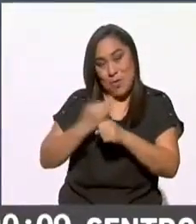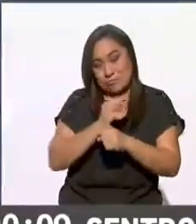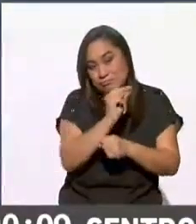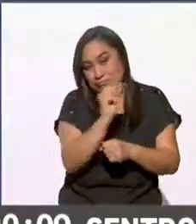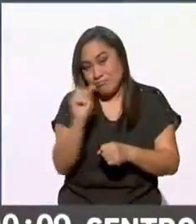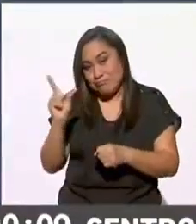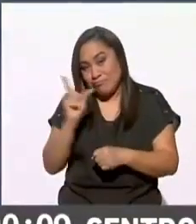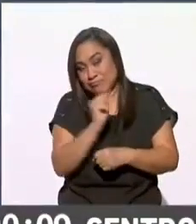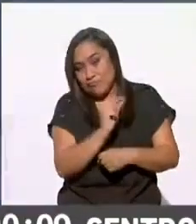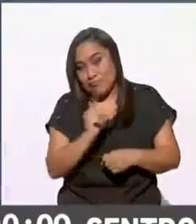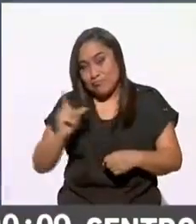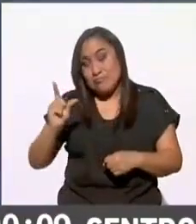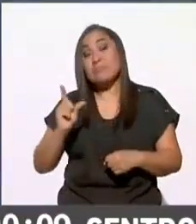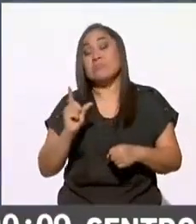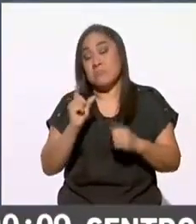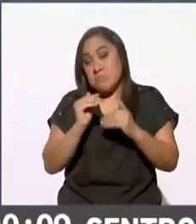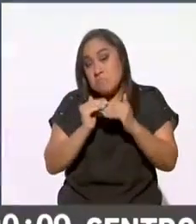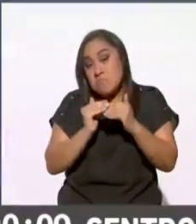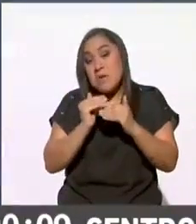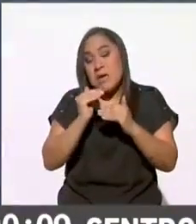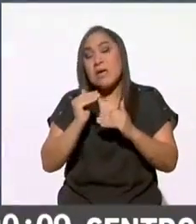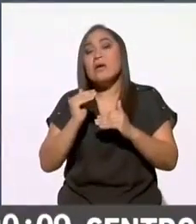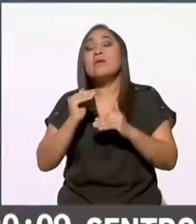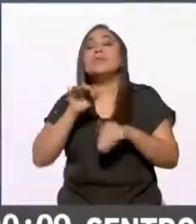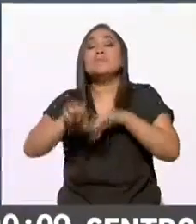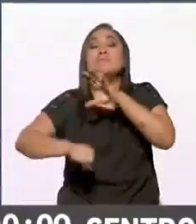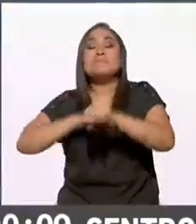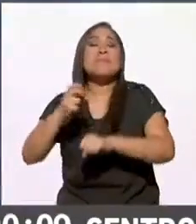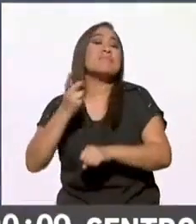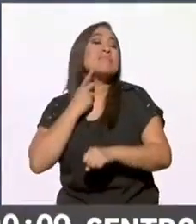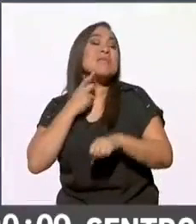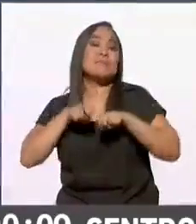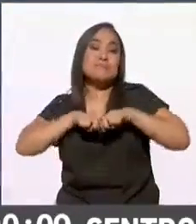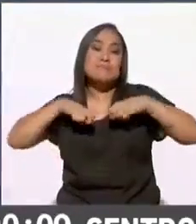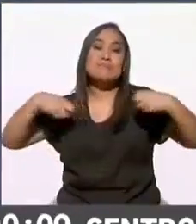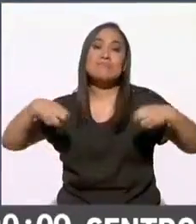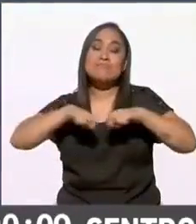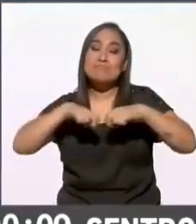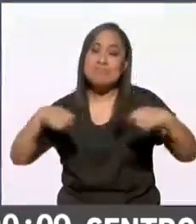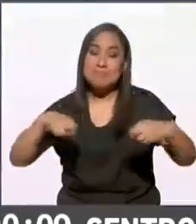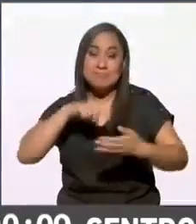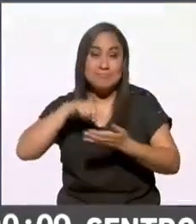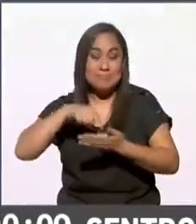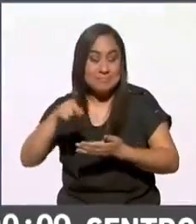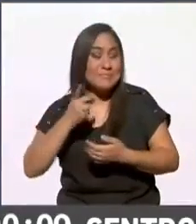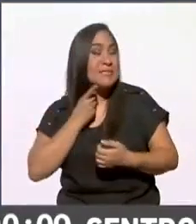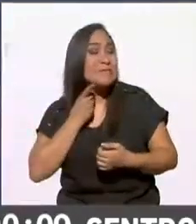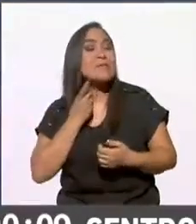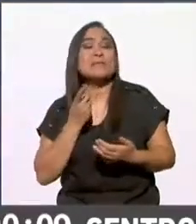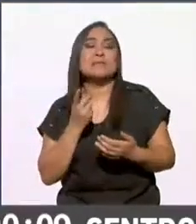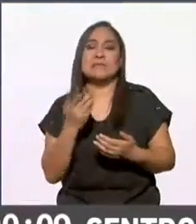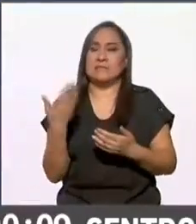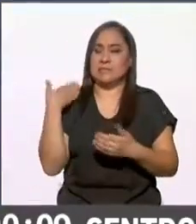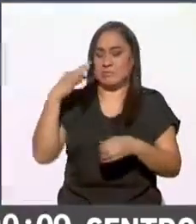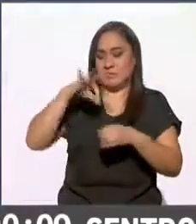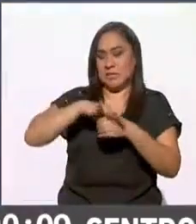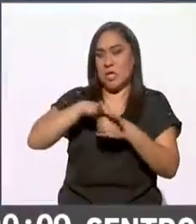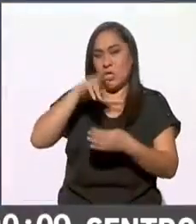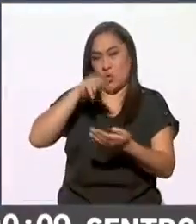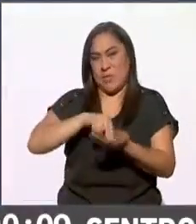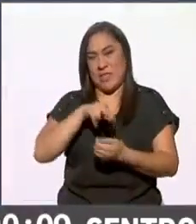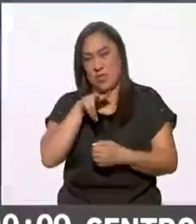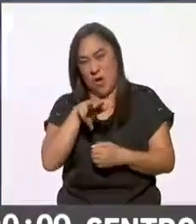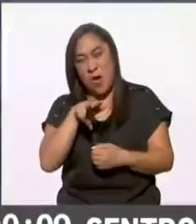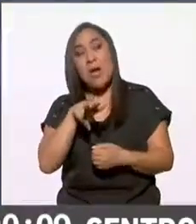habría aumentado las curules en la Cámara de Diputados porque anteriormente en las elecciones del 2018 tuvo